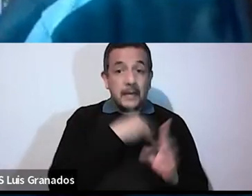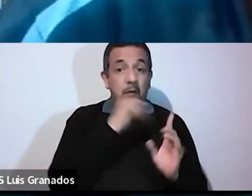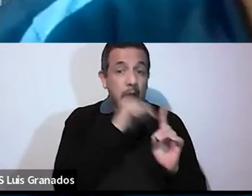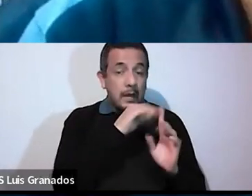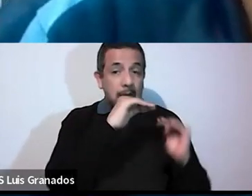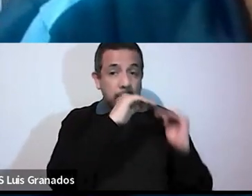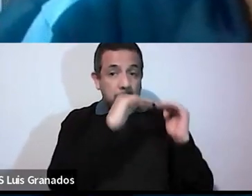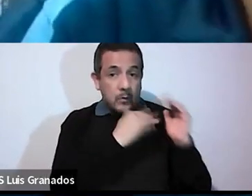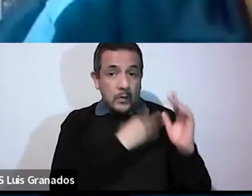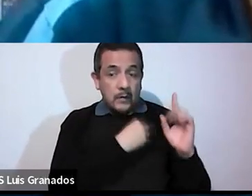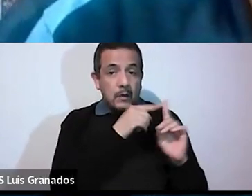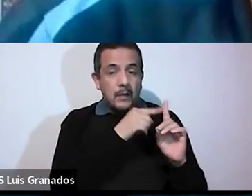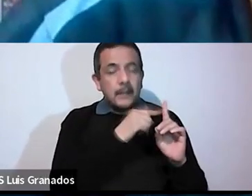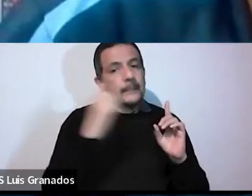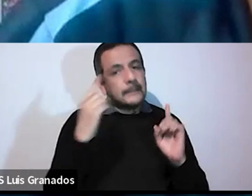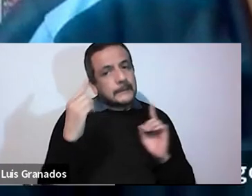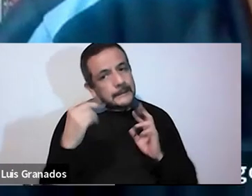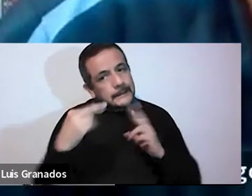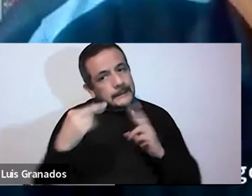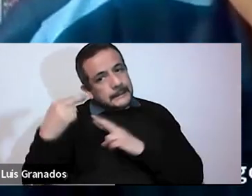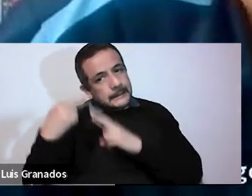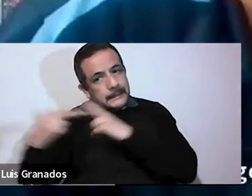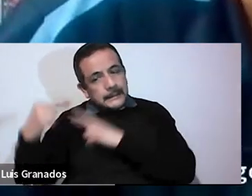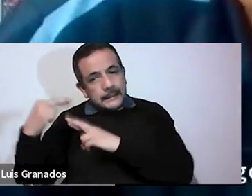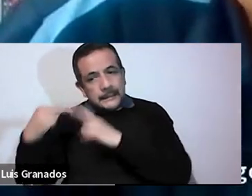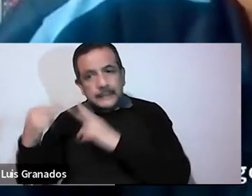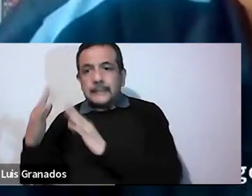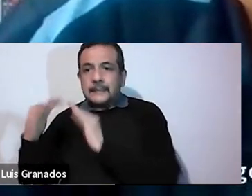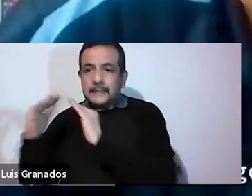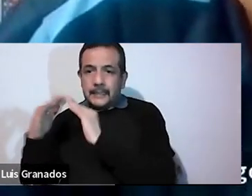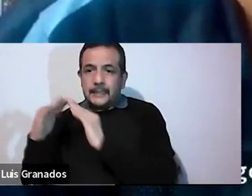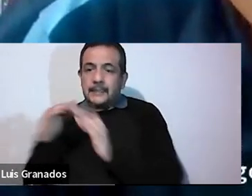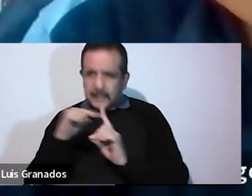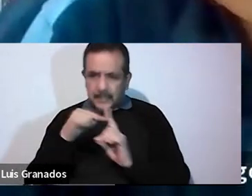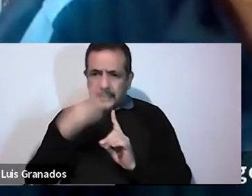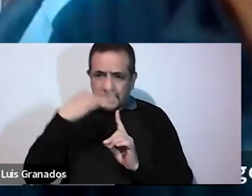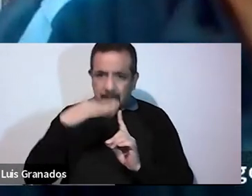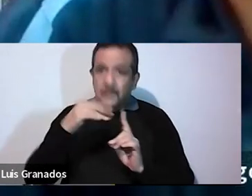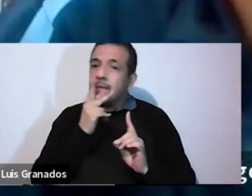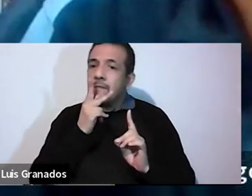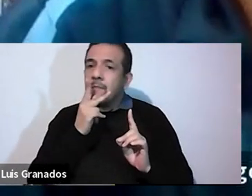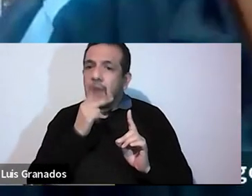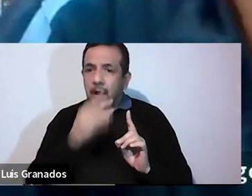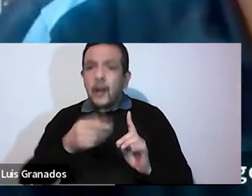el posible castigo que podría esperar de su padre. sin embargo,